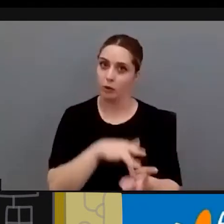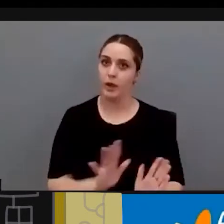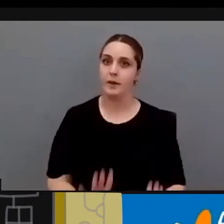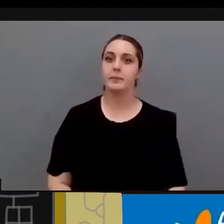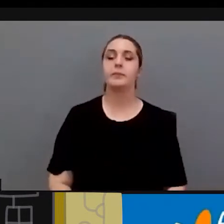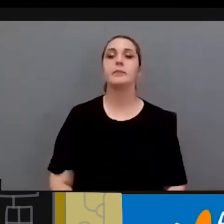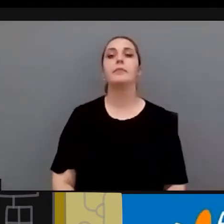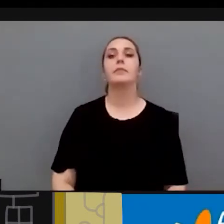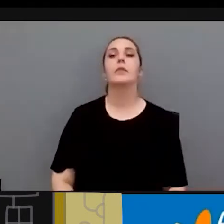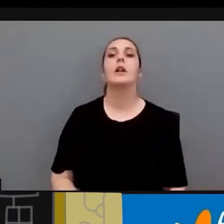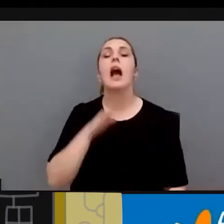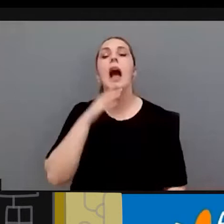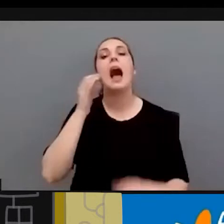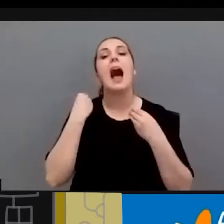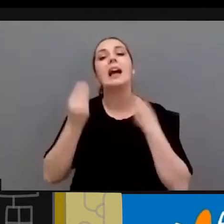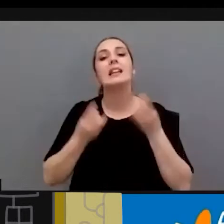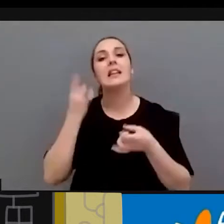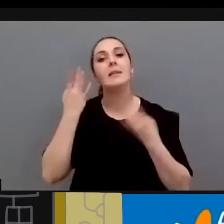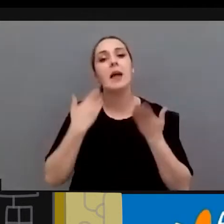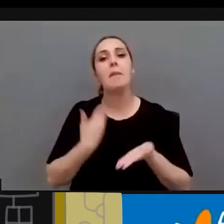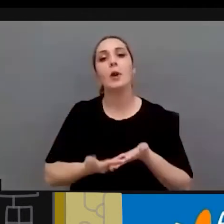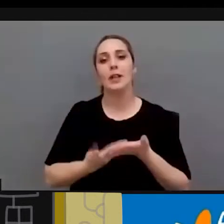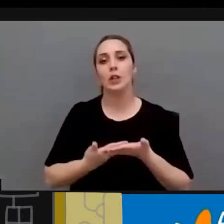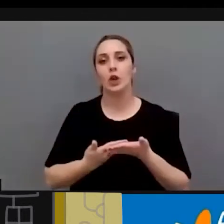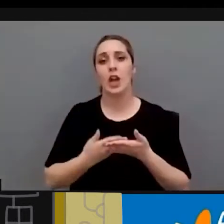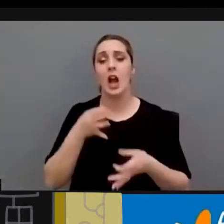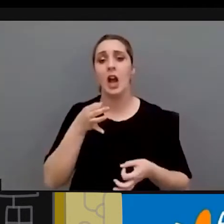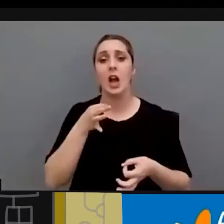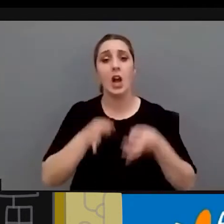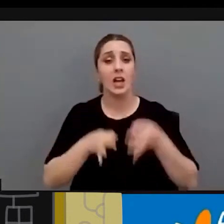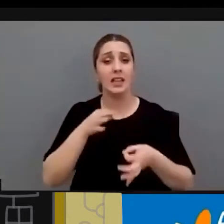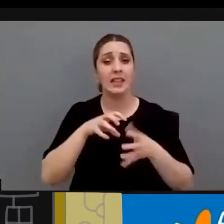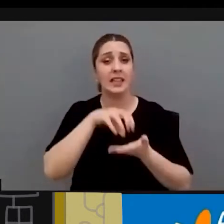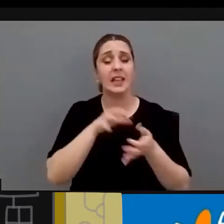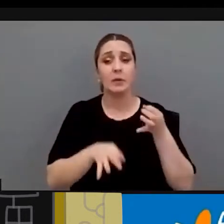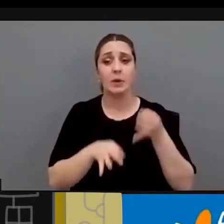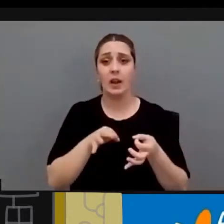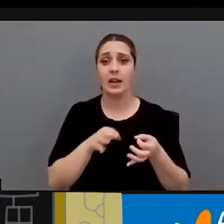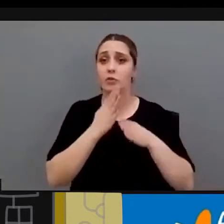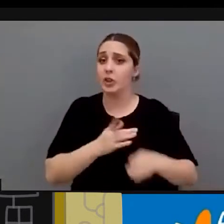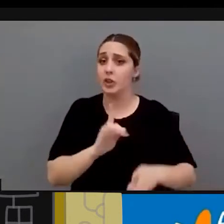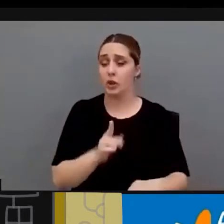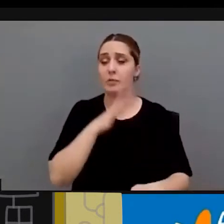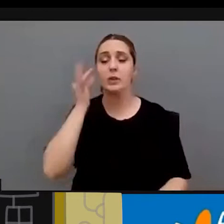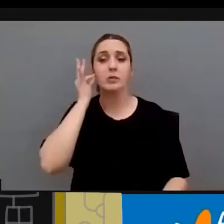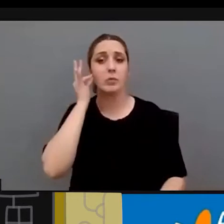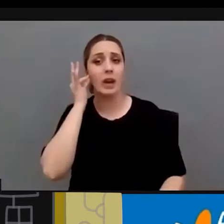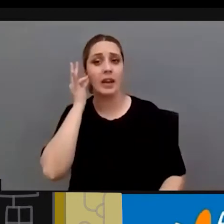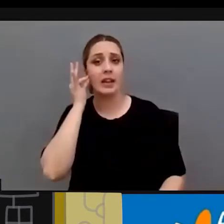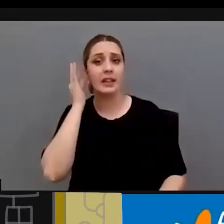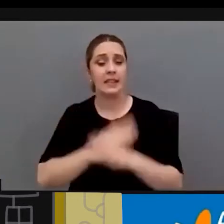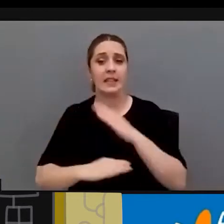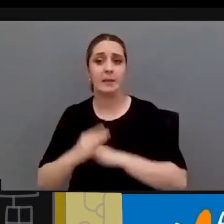la actividad probatoria de los tribunales es insuficiente cuando hay una mujer con discapacidad tanto como sujeto pasivo, o sea, como